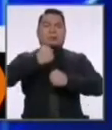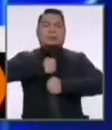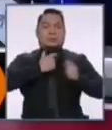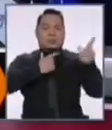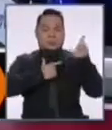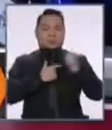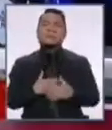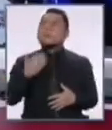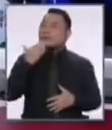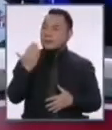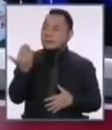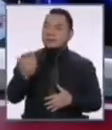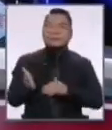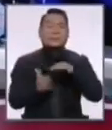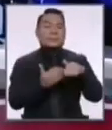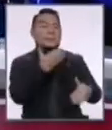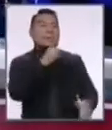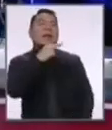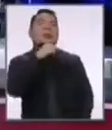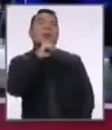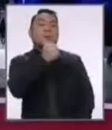Armadas. Gracias. Candidato Acuña,